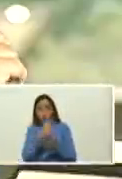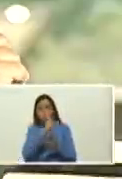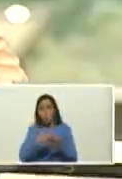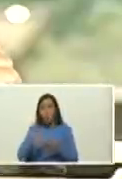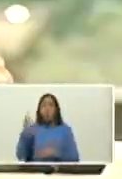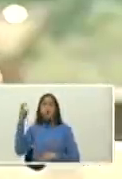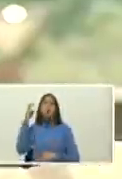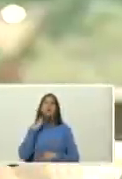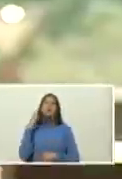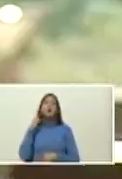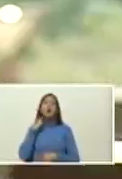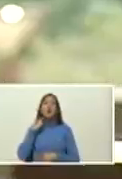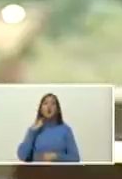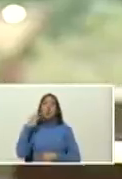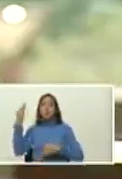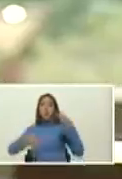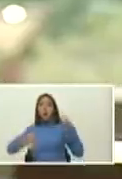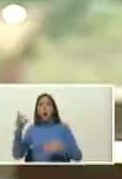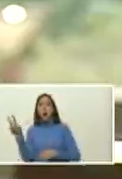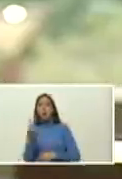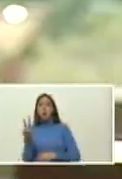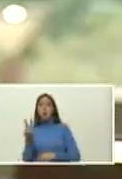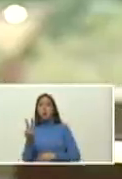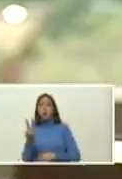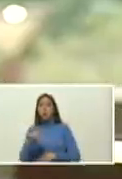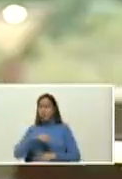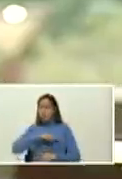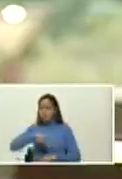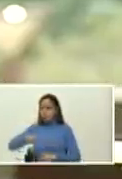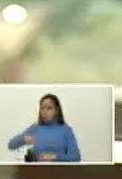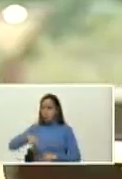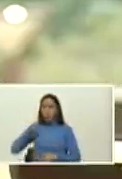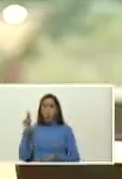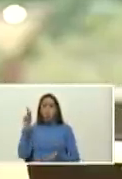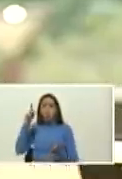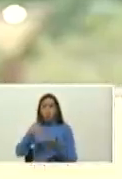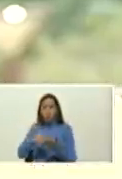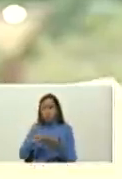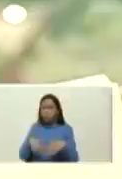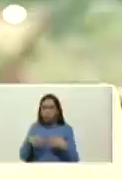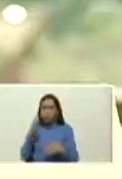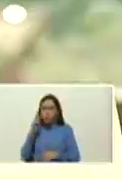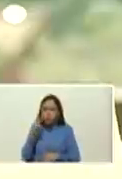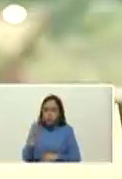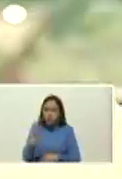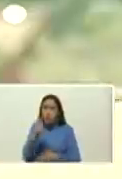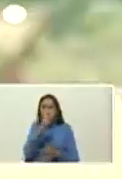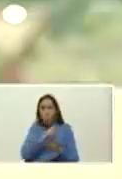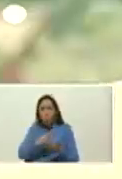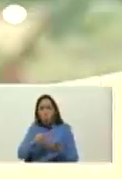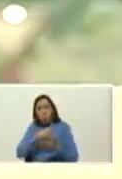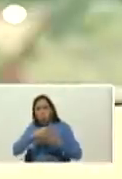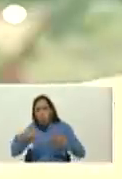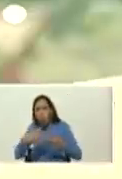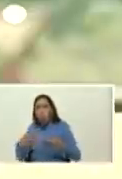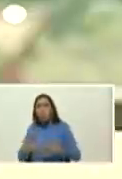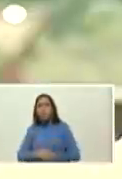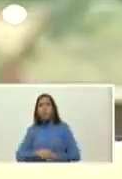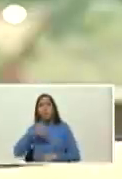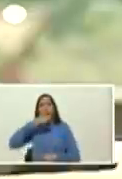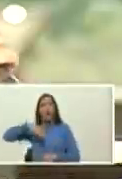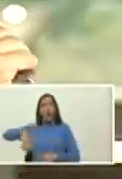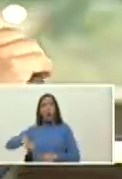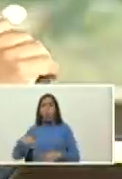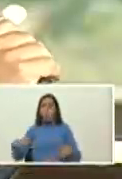fiscal general Tarek William Saab y estuvimos observando un poema que escribió el pueblo venezolano